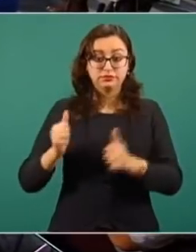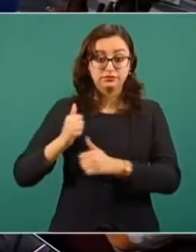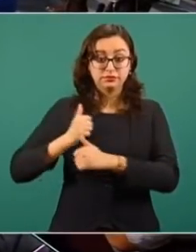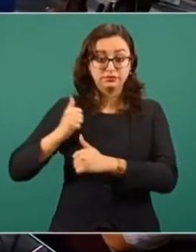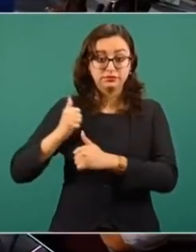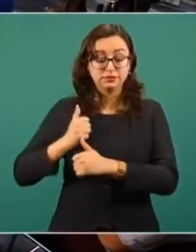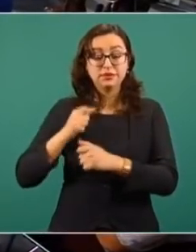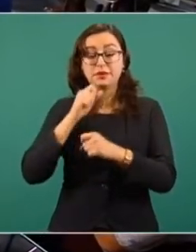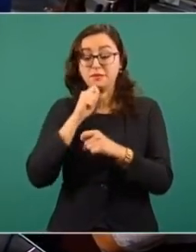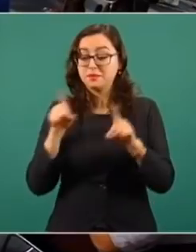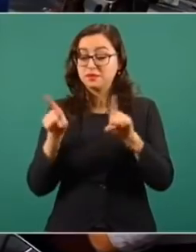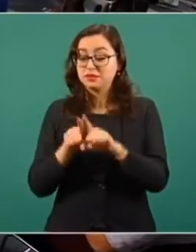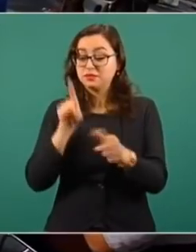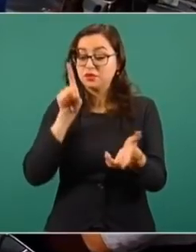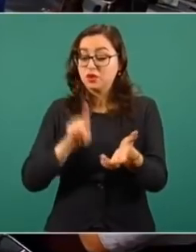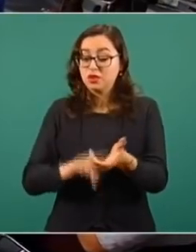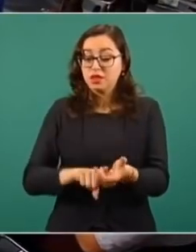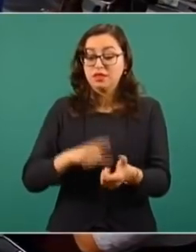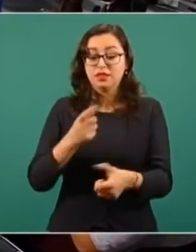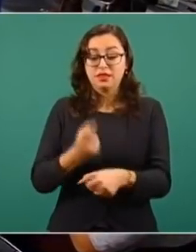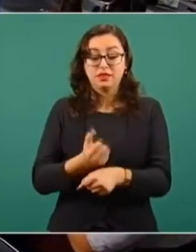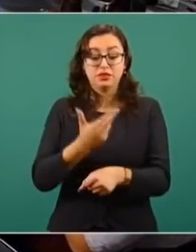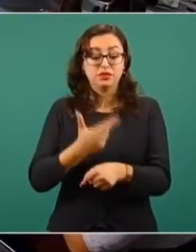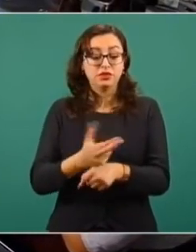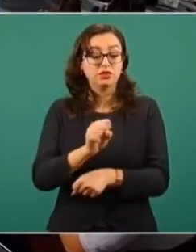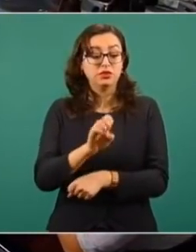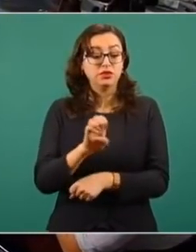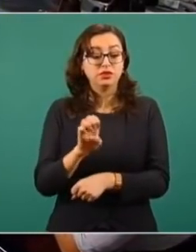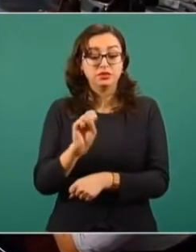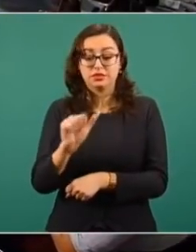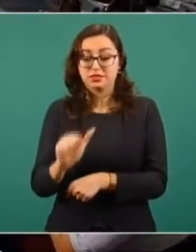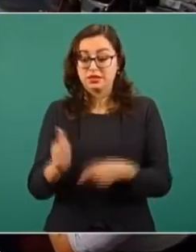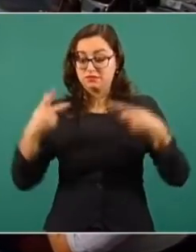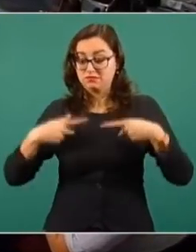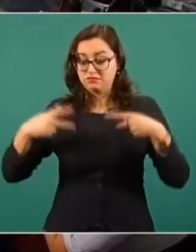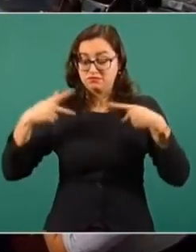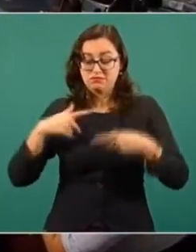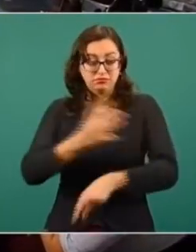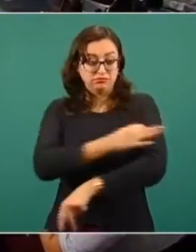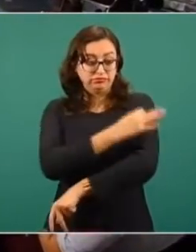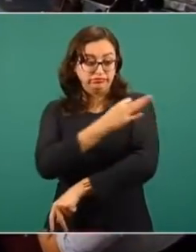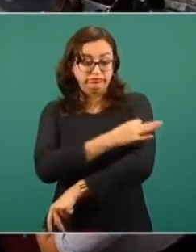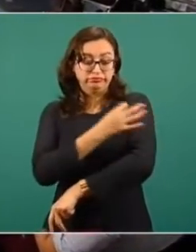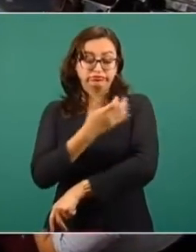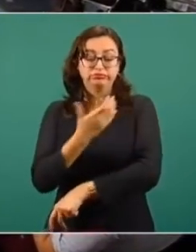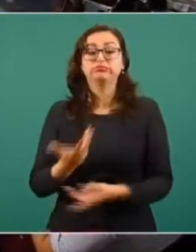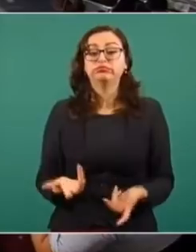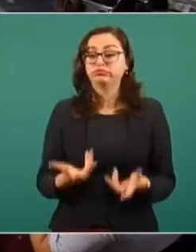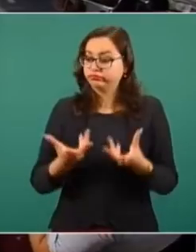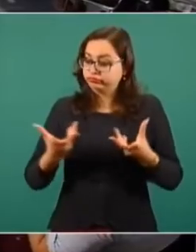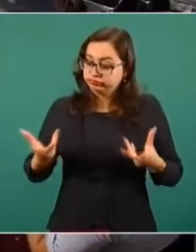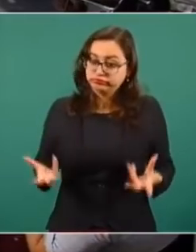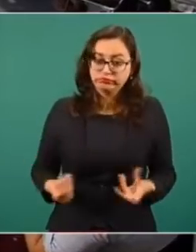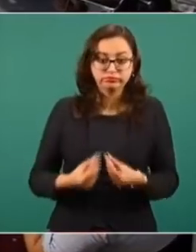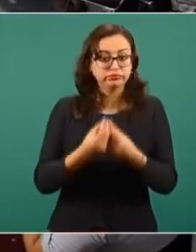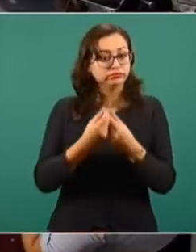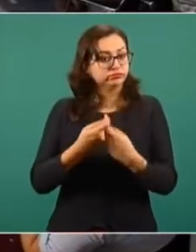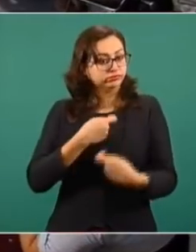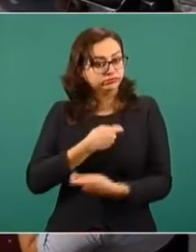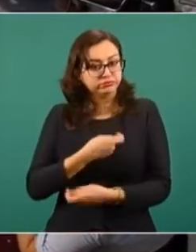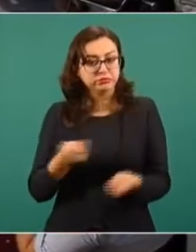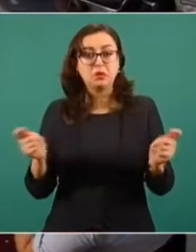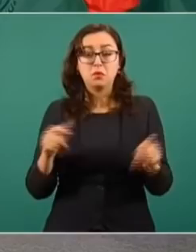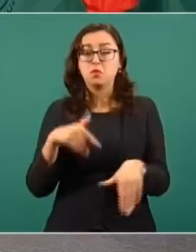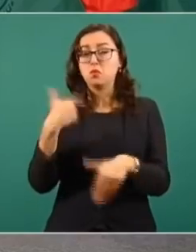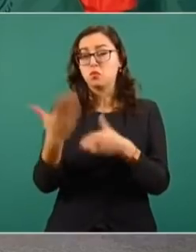Vacunadores, de la Secretaría de Salud, que en cuanto lleguen las vacunas como el 15 de febrero